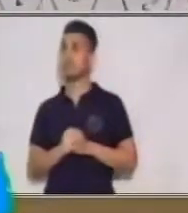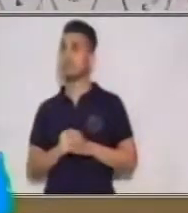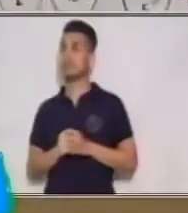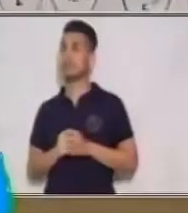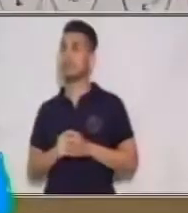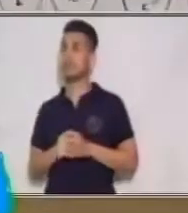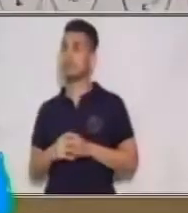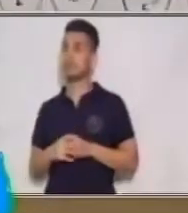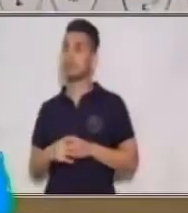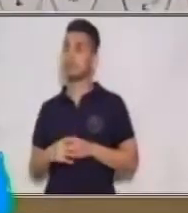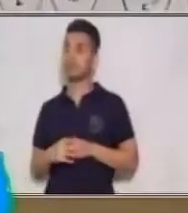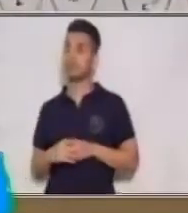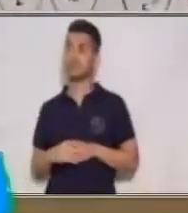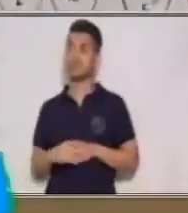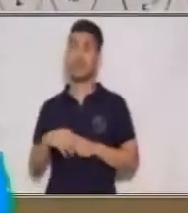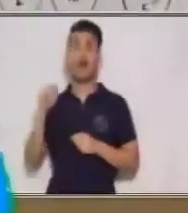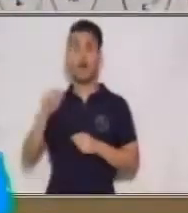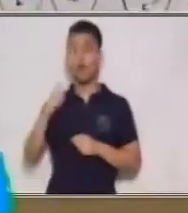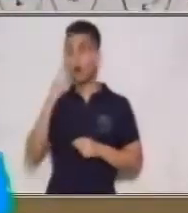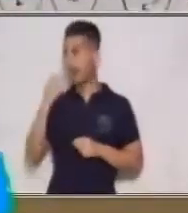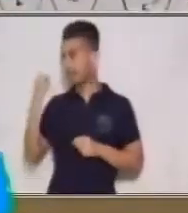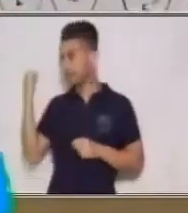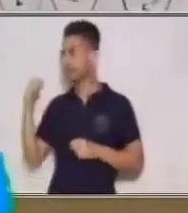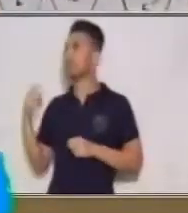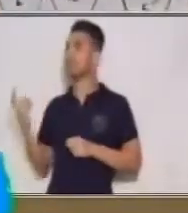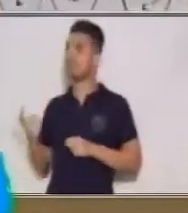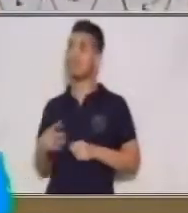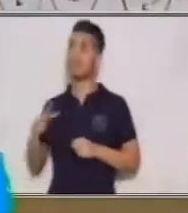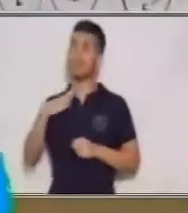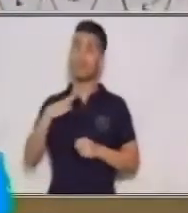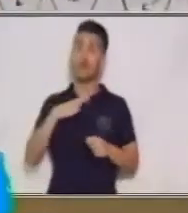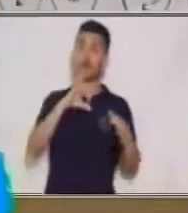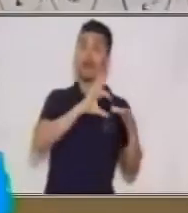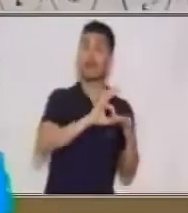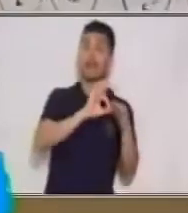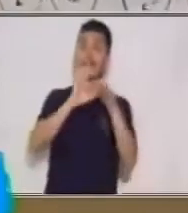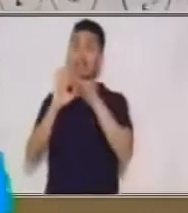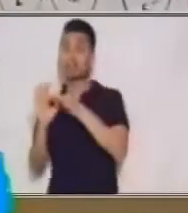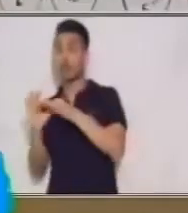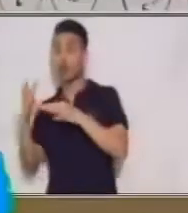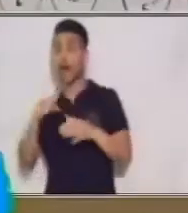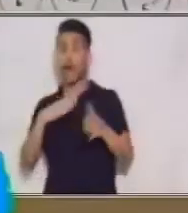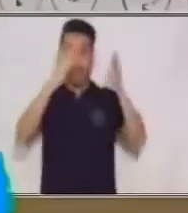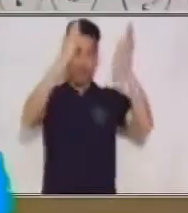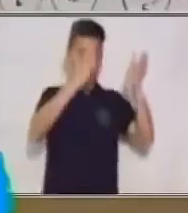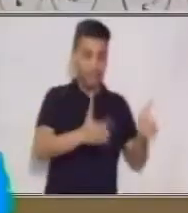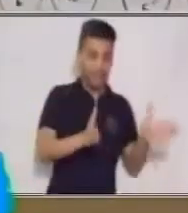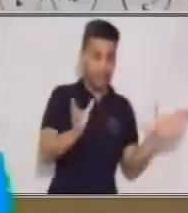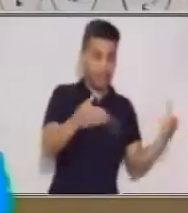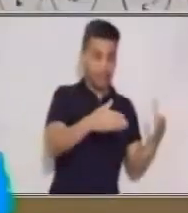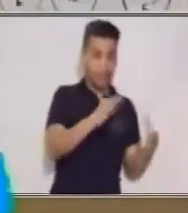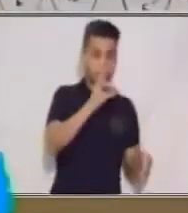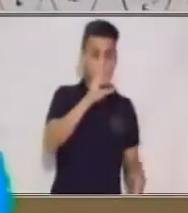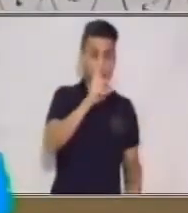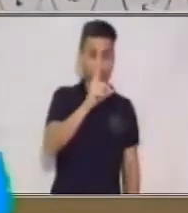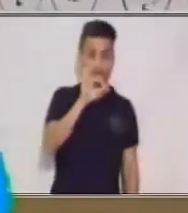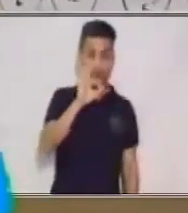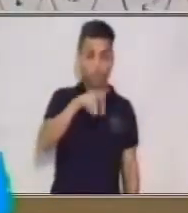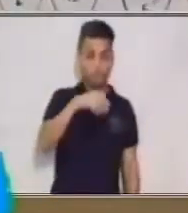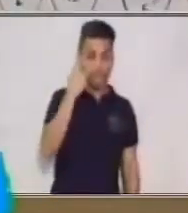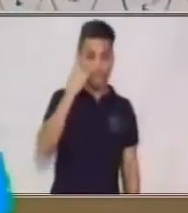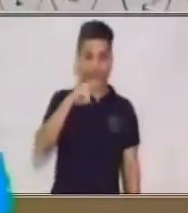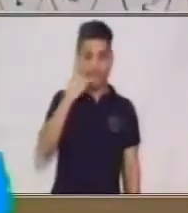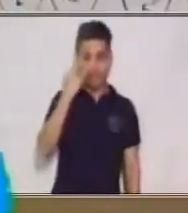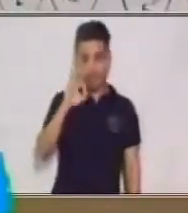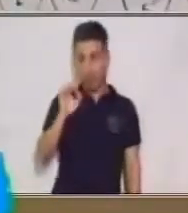que ya revisamos entonces que cuando tenemos las relaciones hay un dominio, un contradominio, y que ya vimos